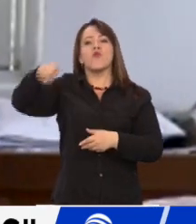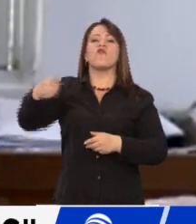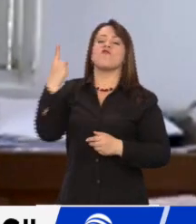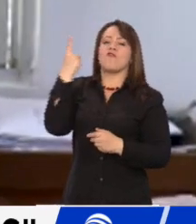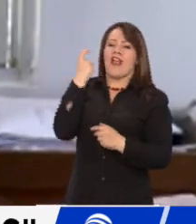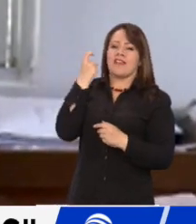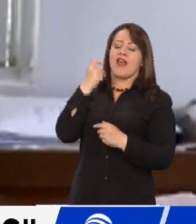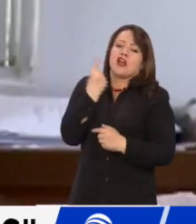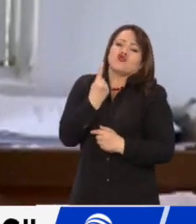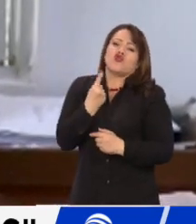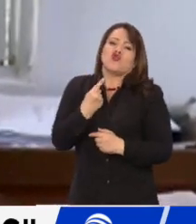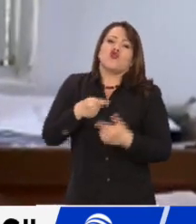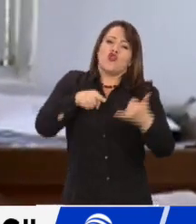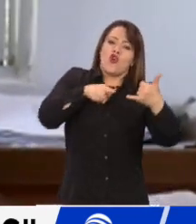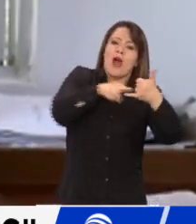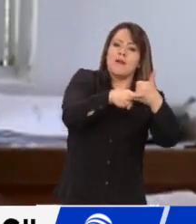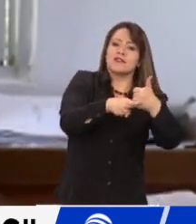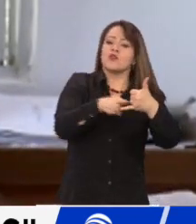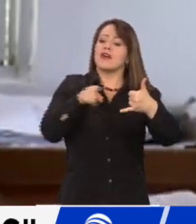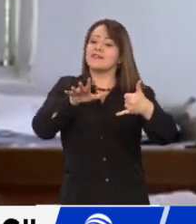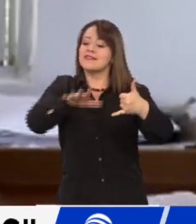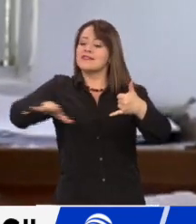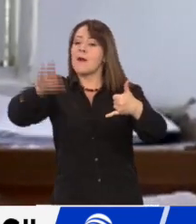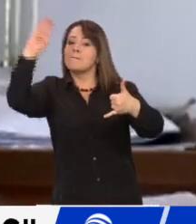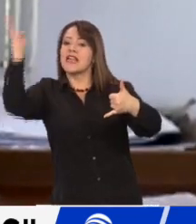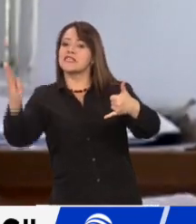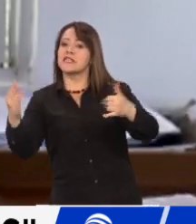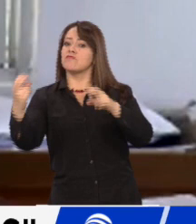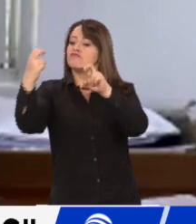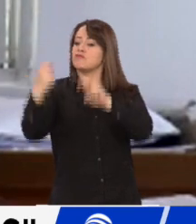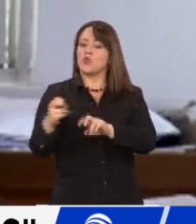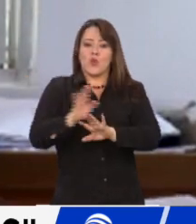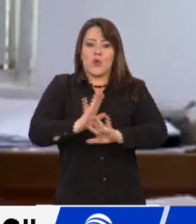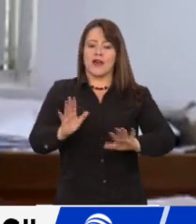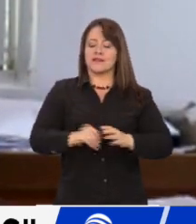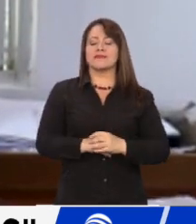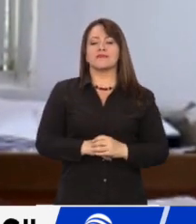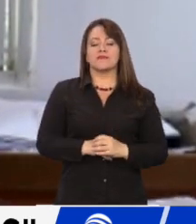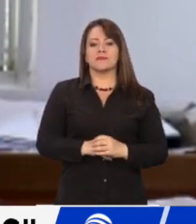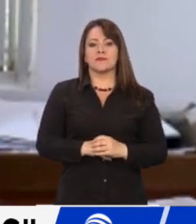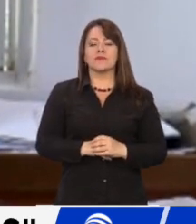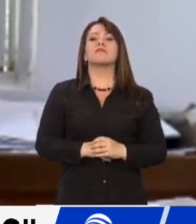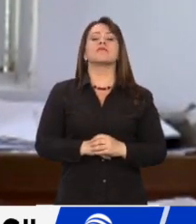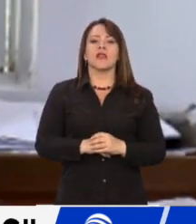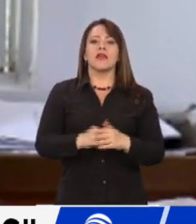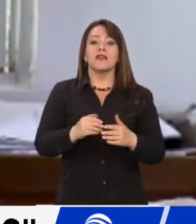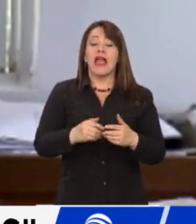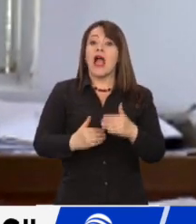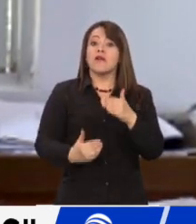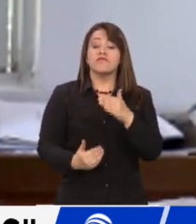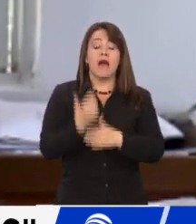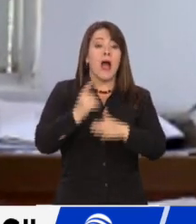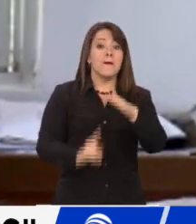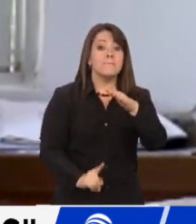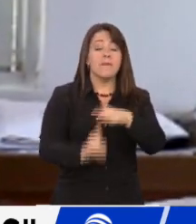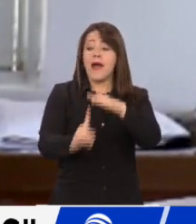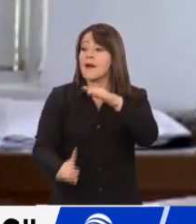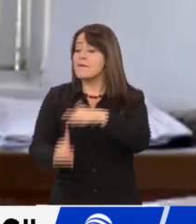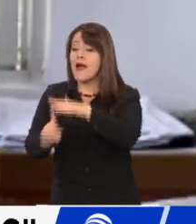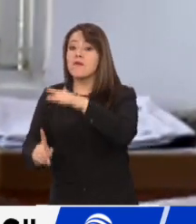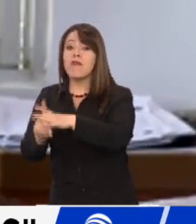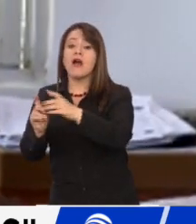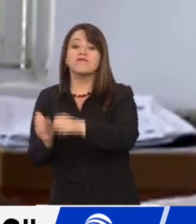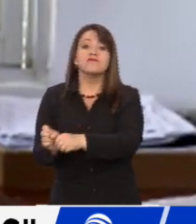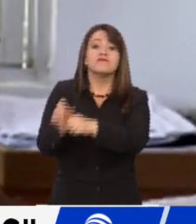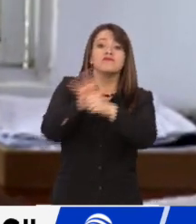efectivos y hacer una contención de la propagación del virus. Al inicio de los casos positivos pudimos hacer algún tipo de